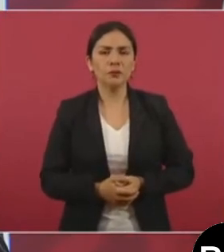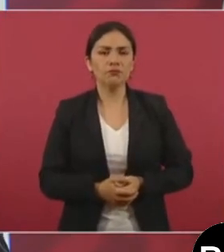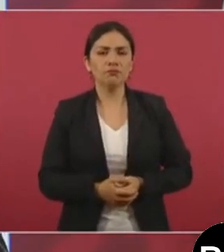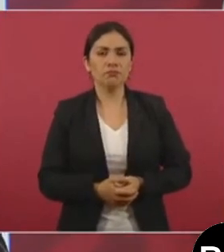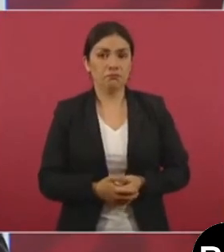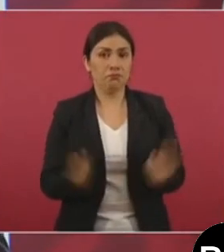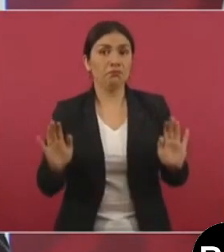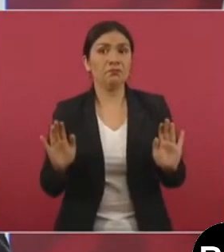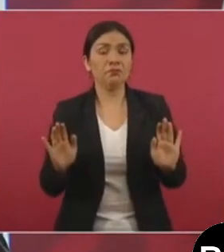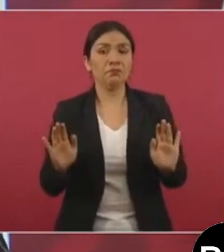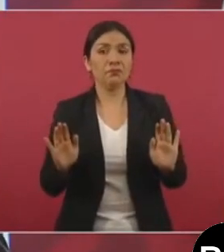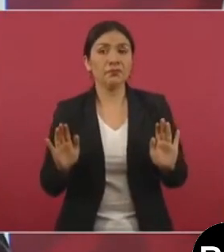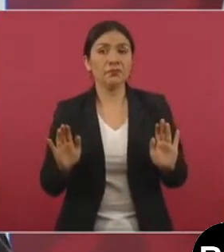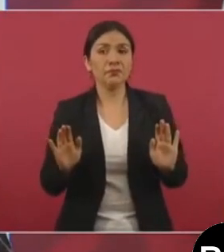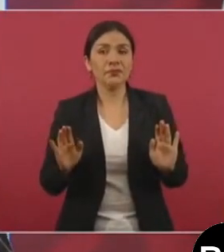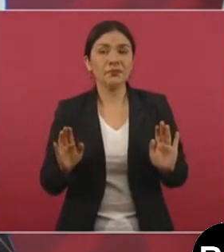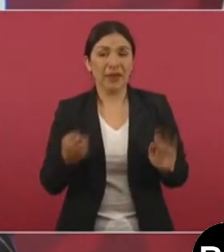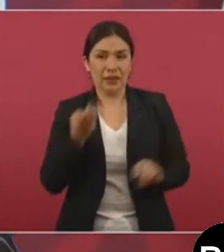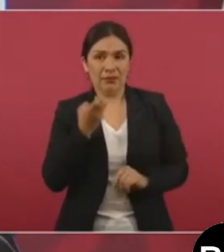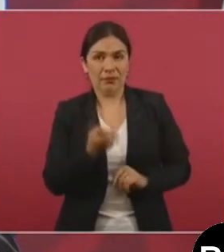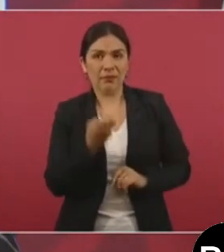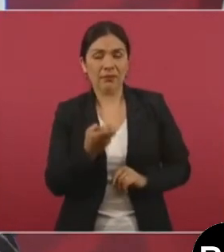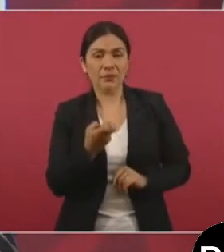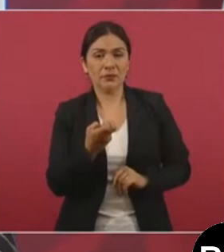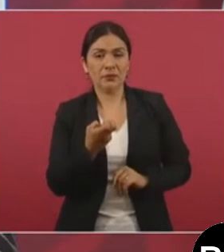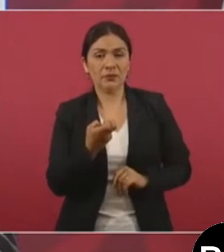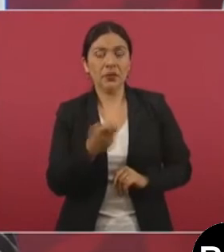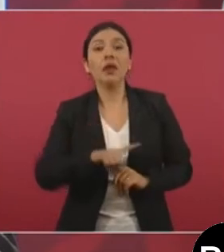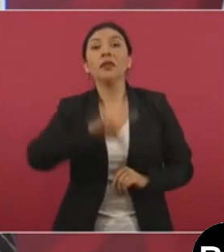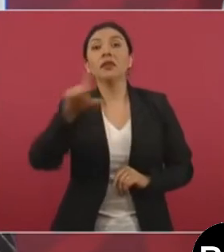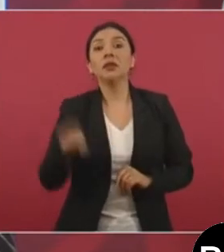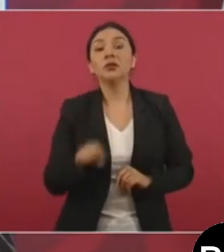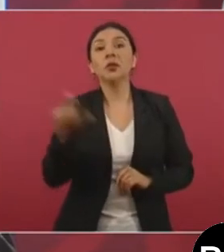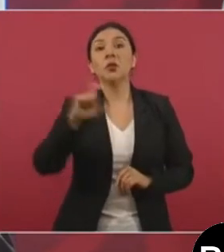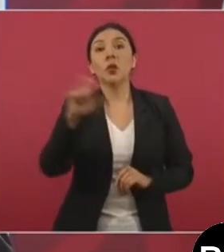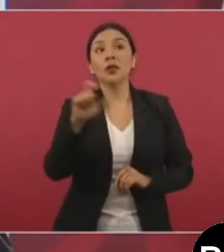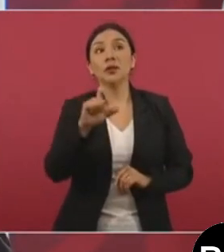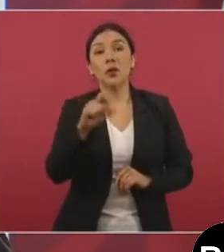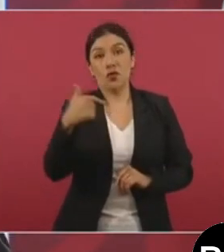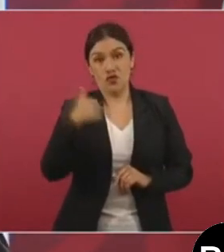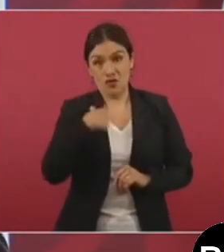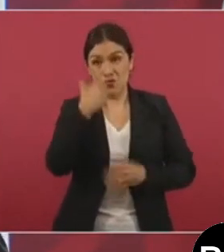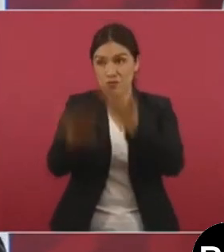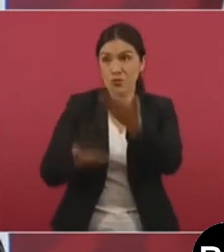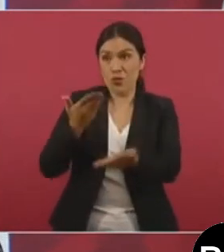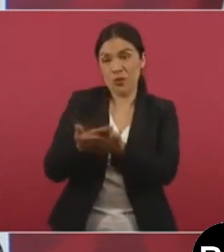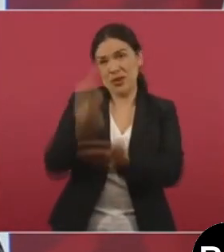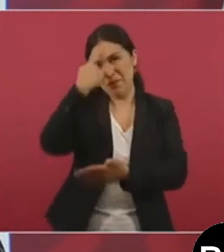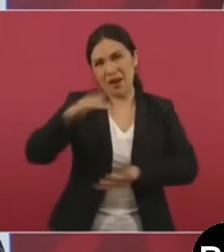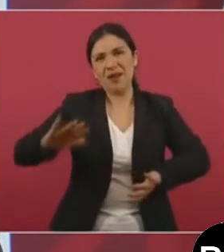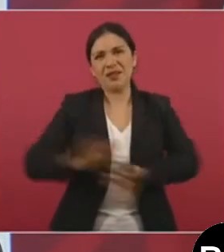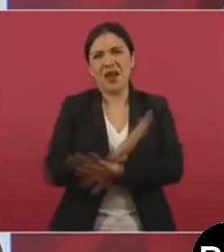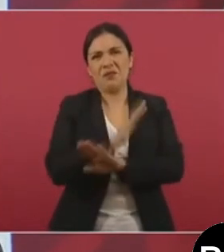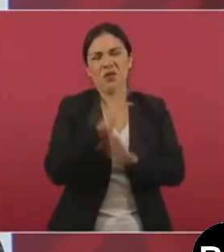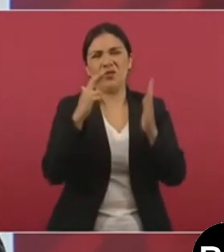Y ahora vamos a ver cuando envíe lo de la reforma a lo